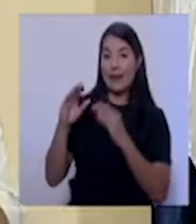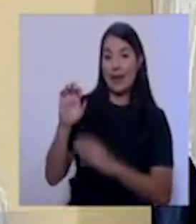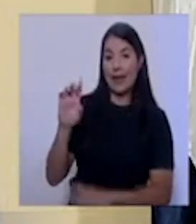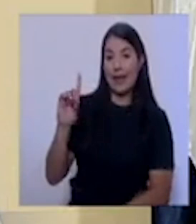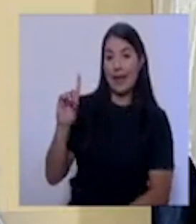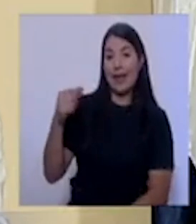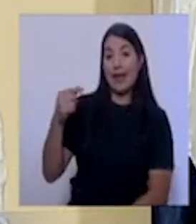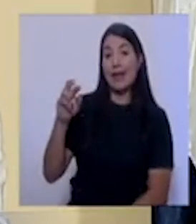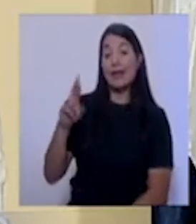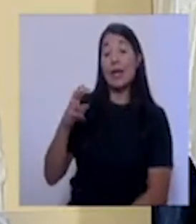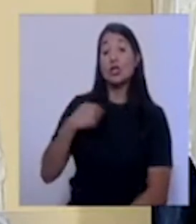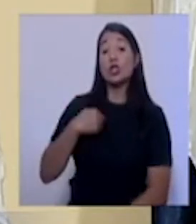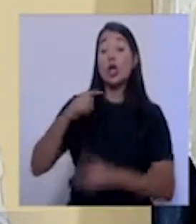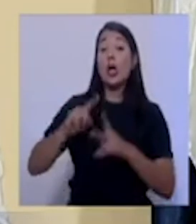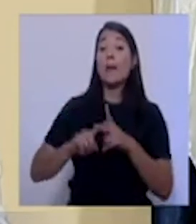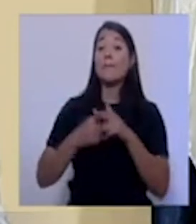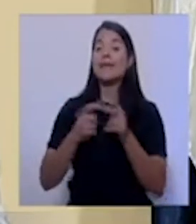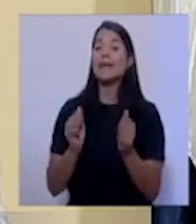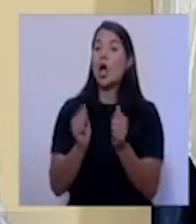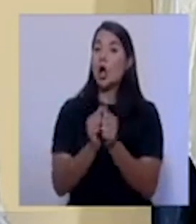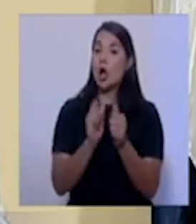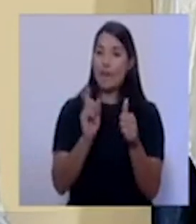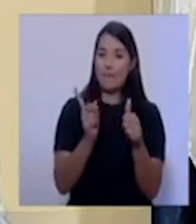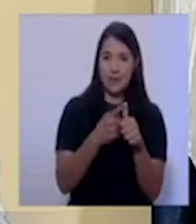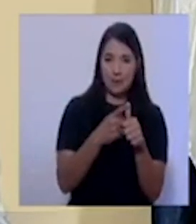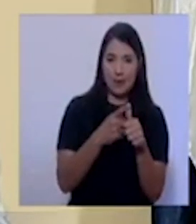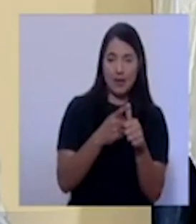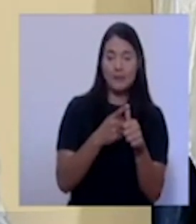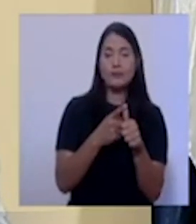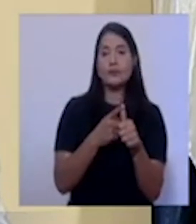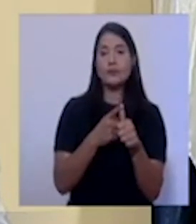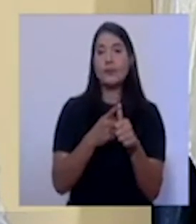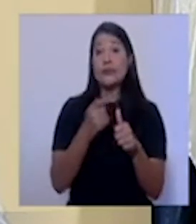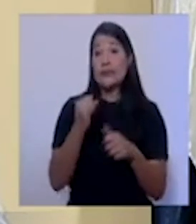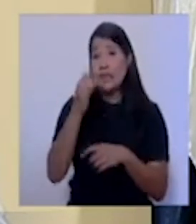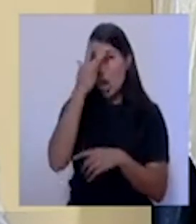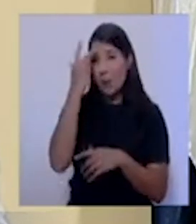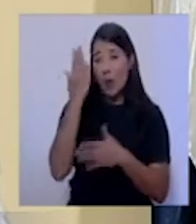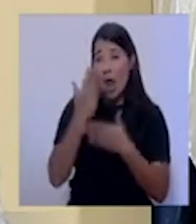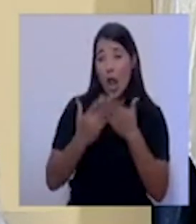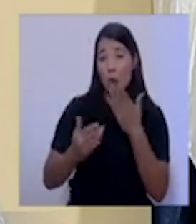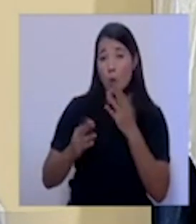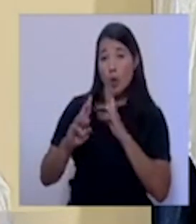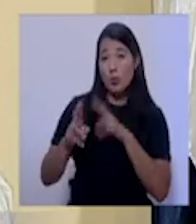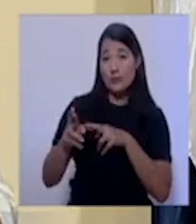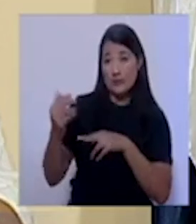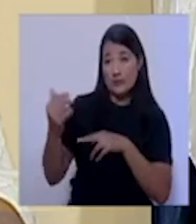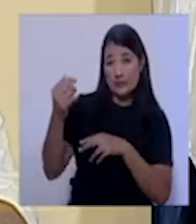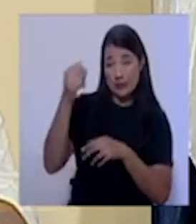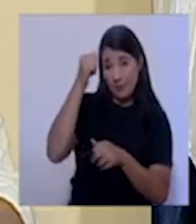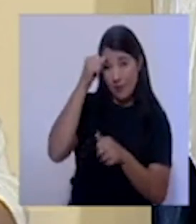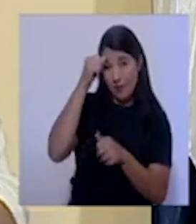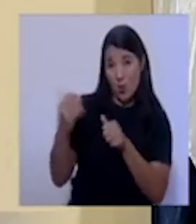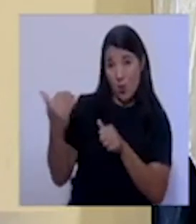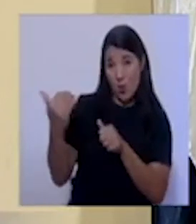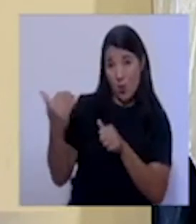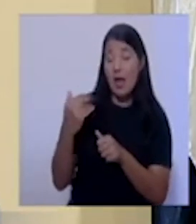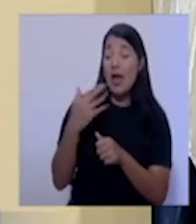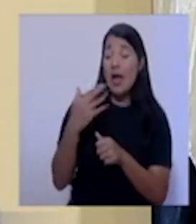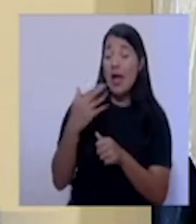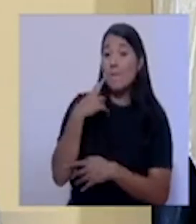Voy a comenzar de la primera para hacia la última. Si se me olvida alguna, me recalca. Más bien, muchas gracias por sus preguntas.